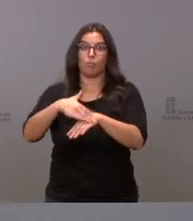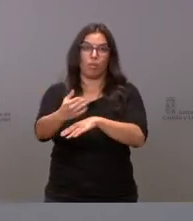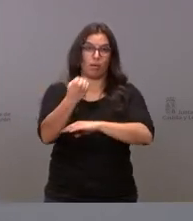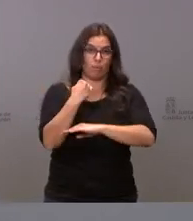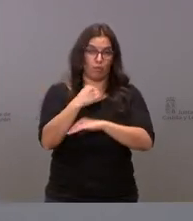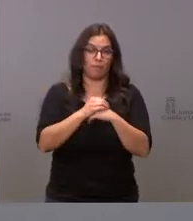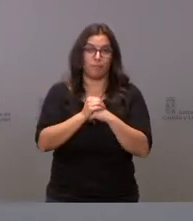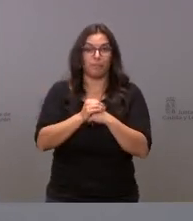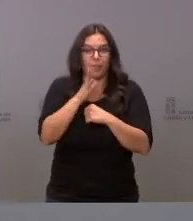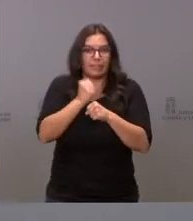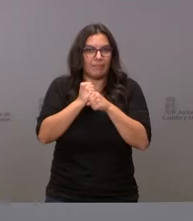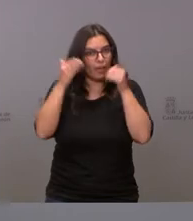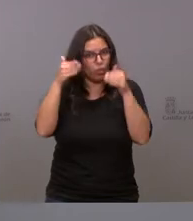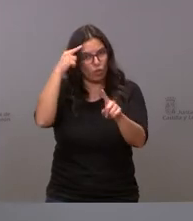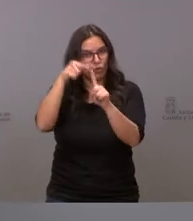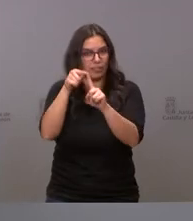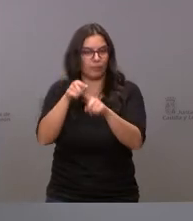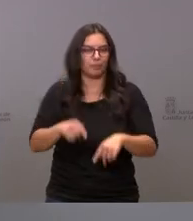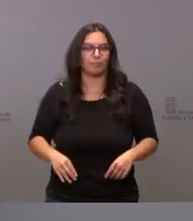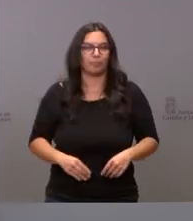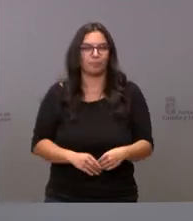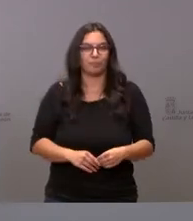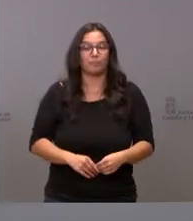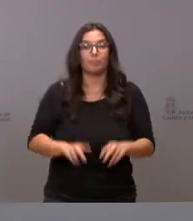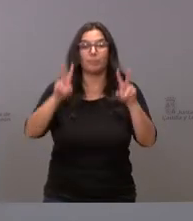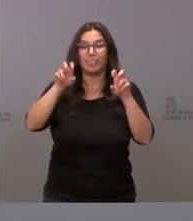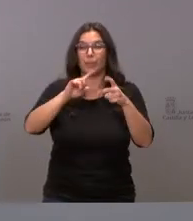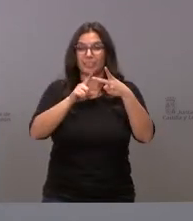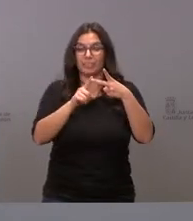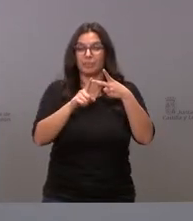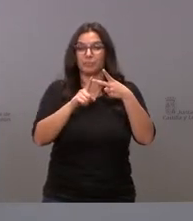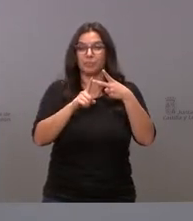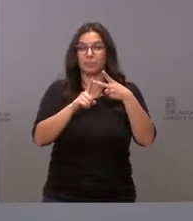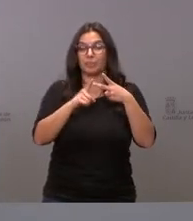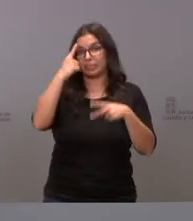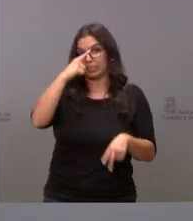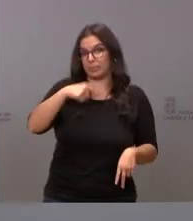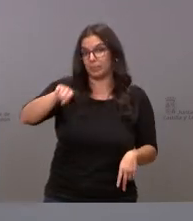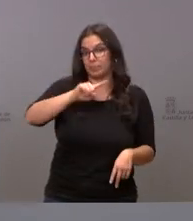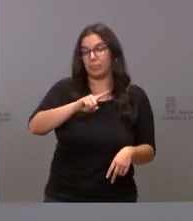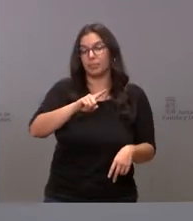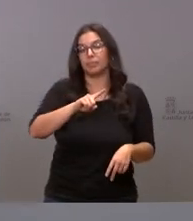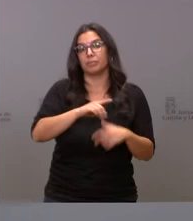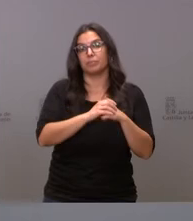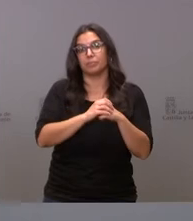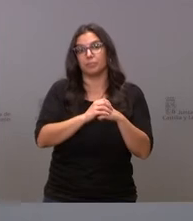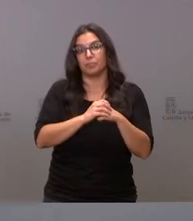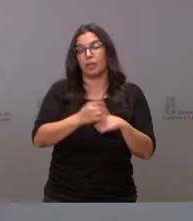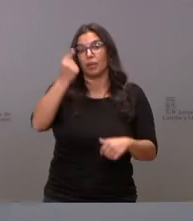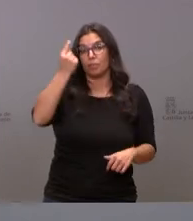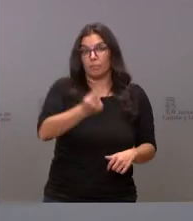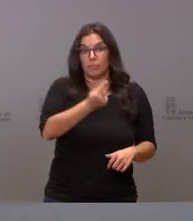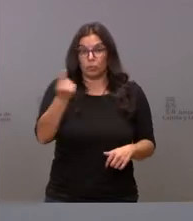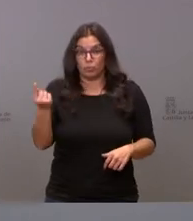y estamos trabajando para que esto sea así y sobre la segunda cuestión sabéis ustedes que incorporamos al presupuesto